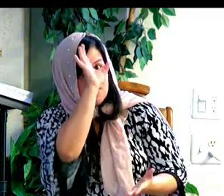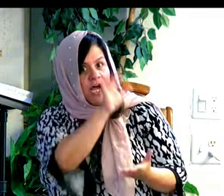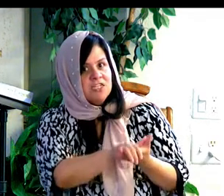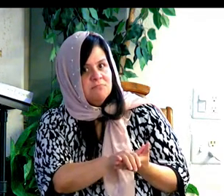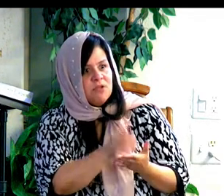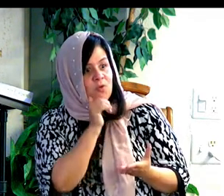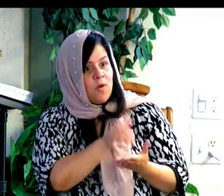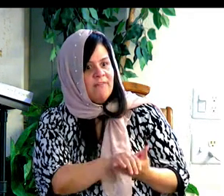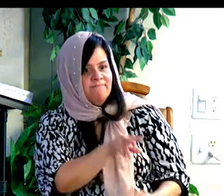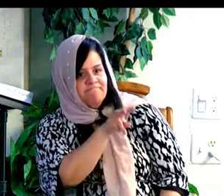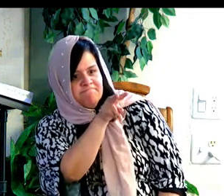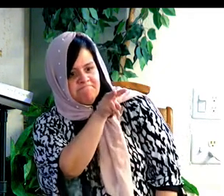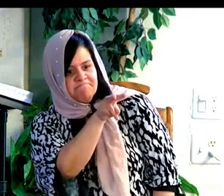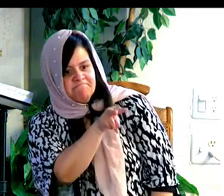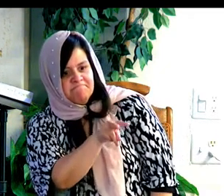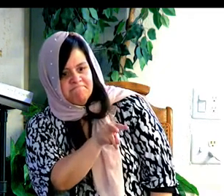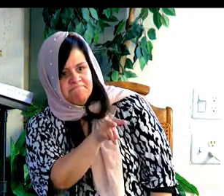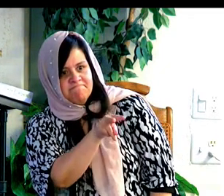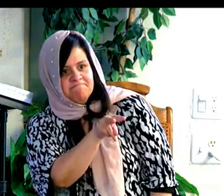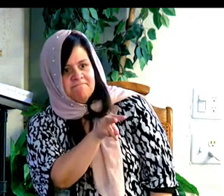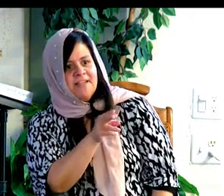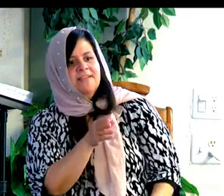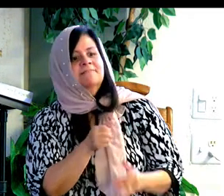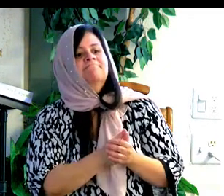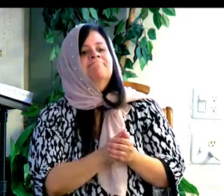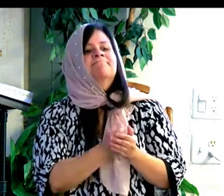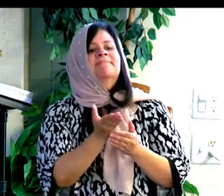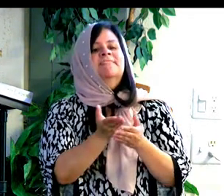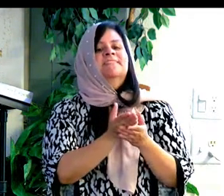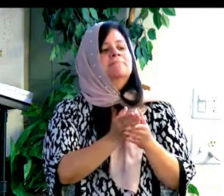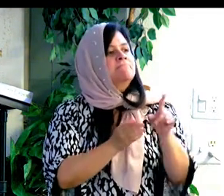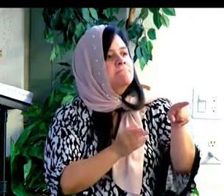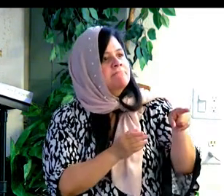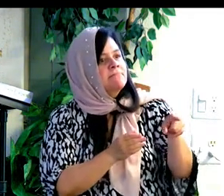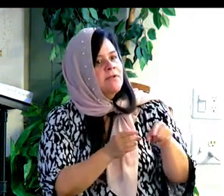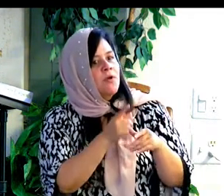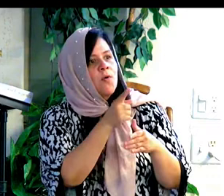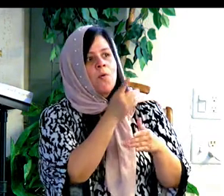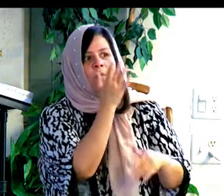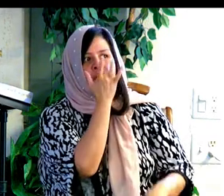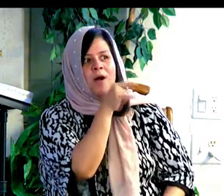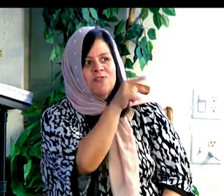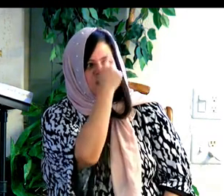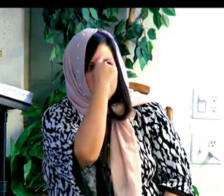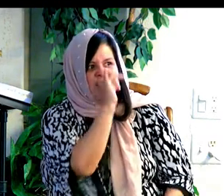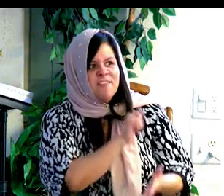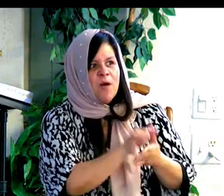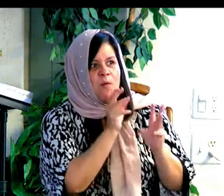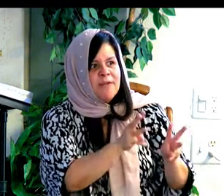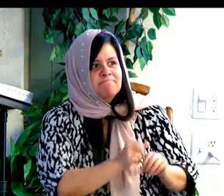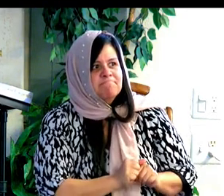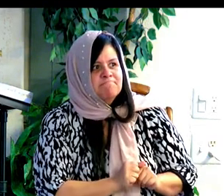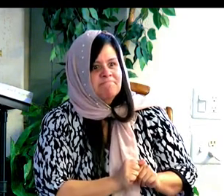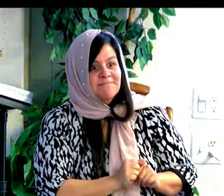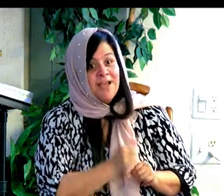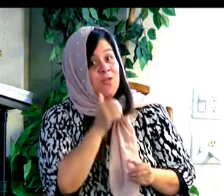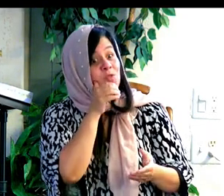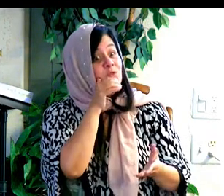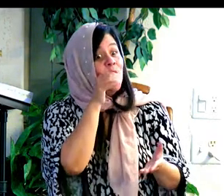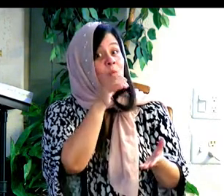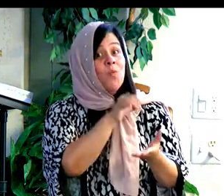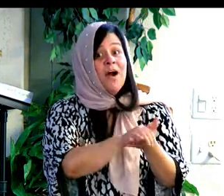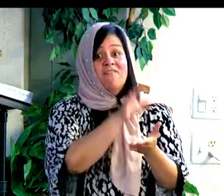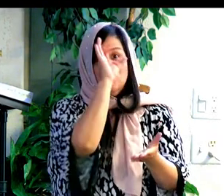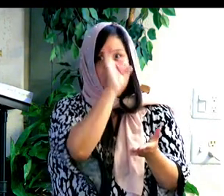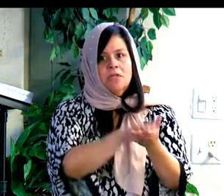they can say, Why are you thinking like that? Dice, nuestro esposo o esposa, nada más